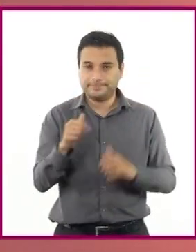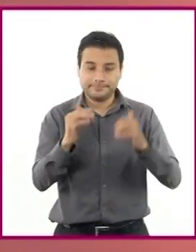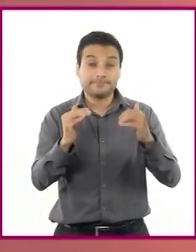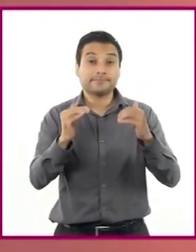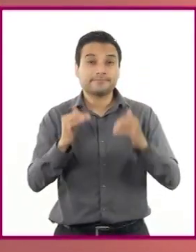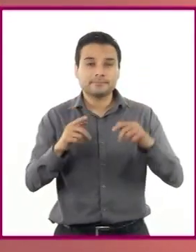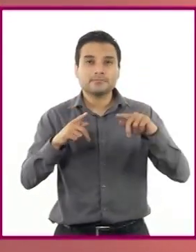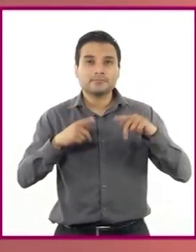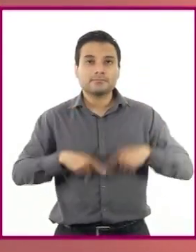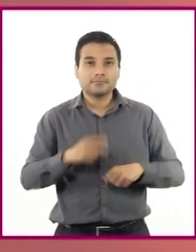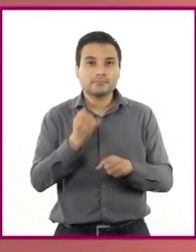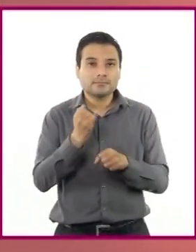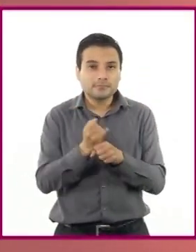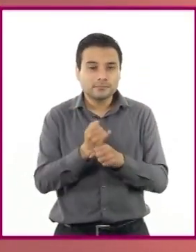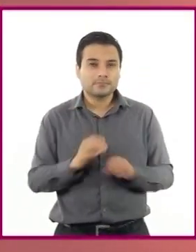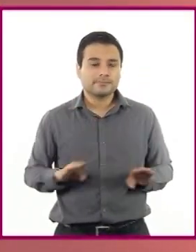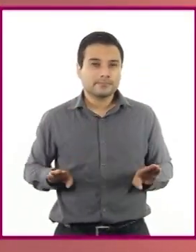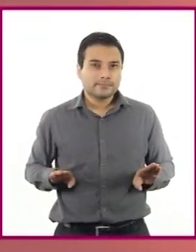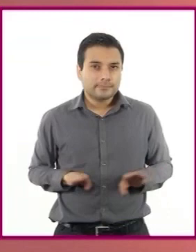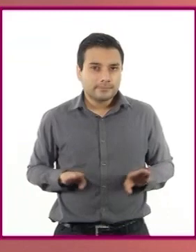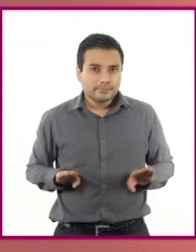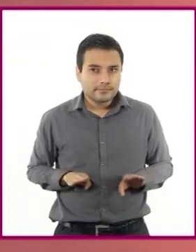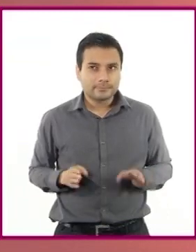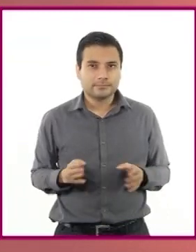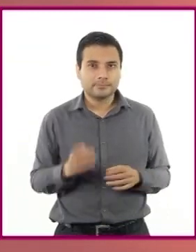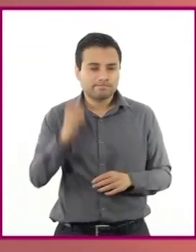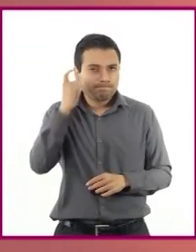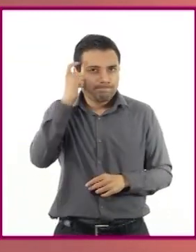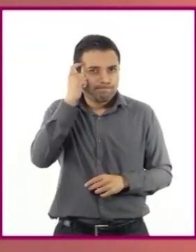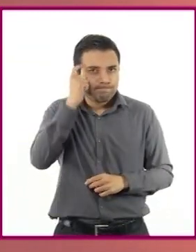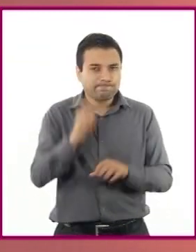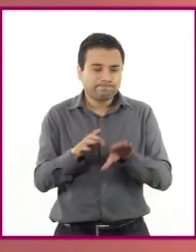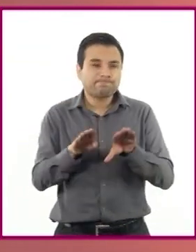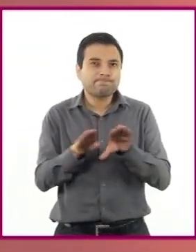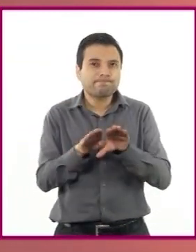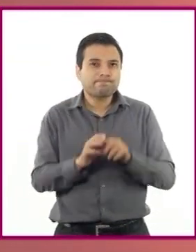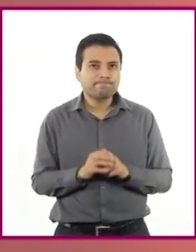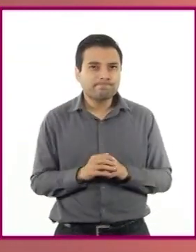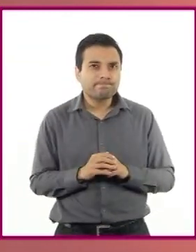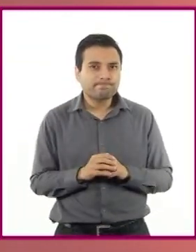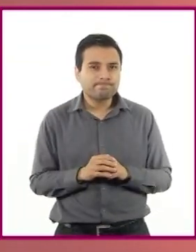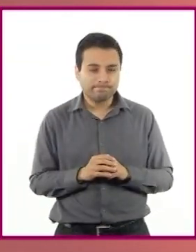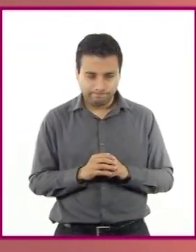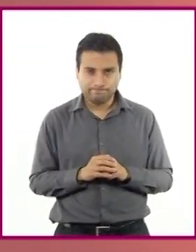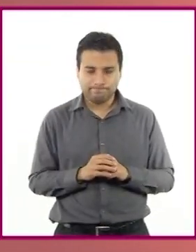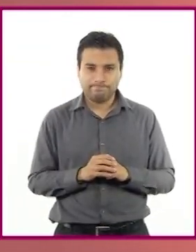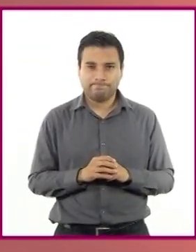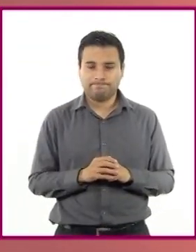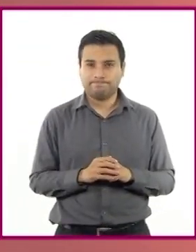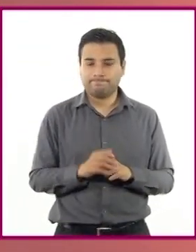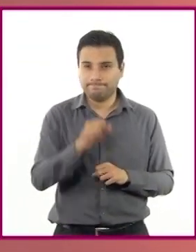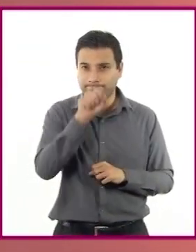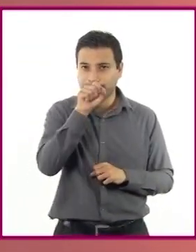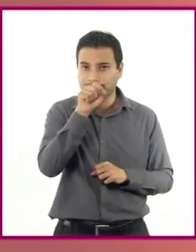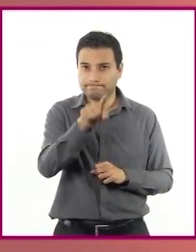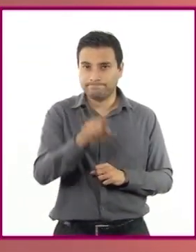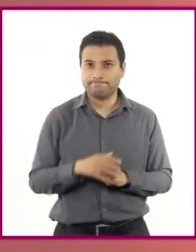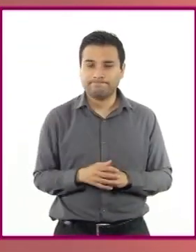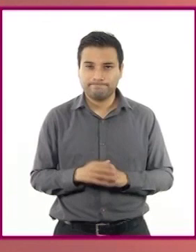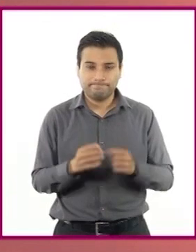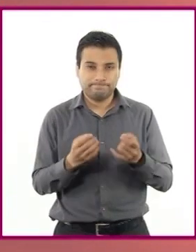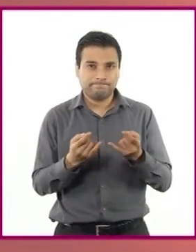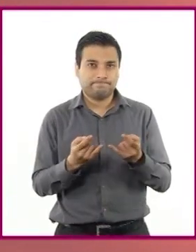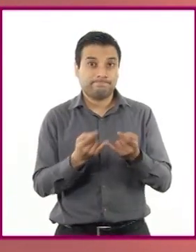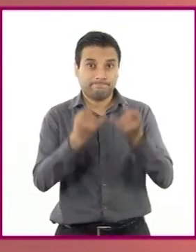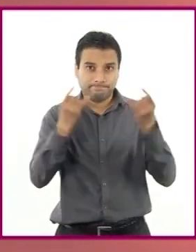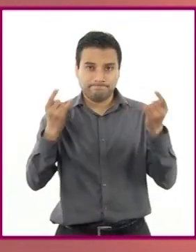personajes, sus características psicológicas o de carácter y la importancia que tienen en la historia.